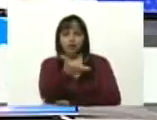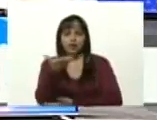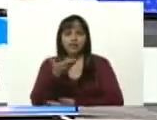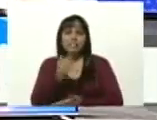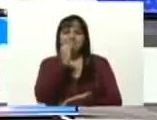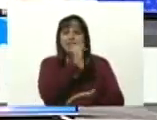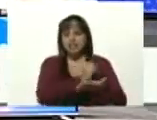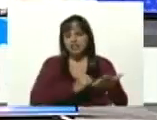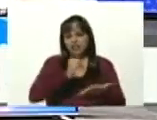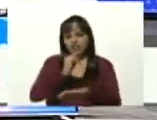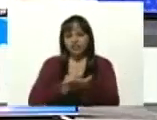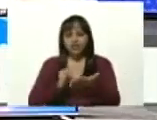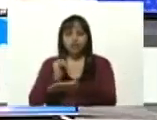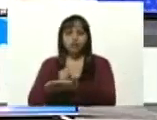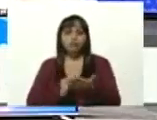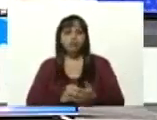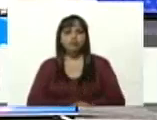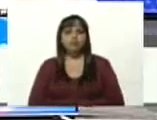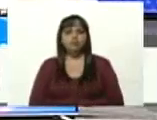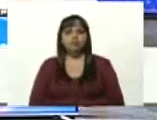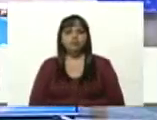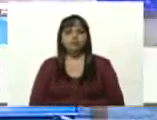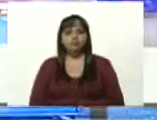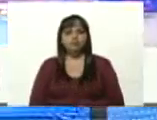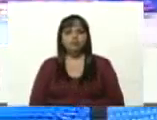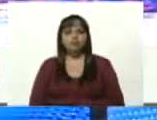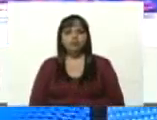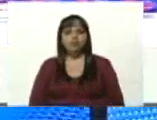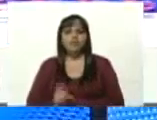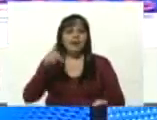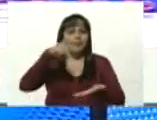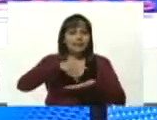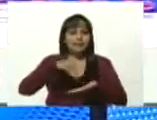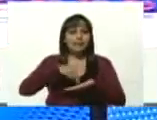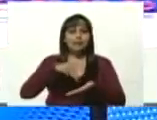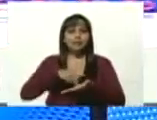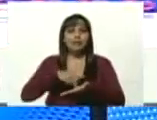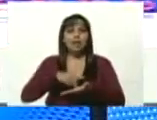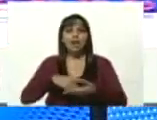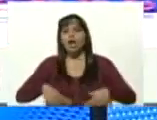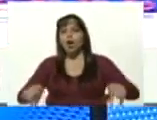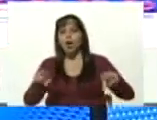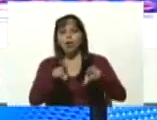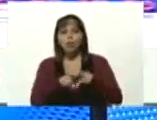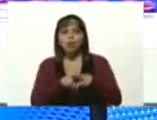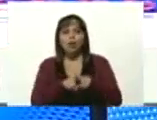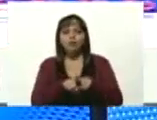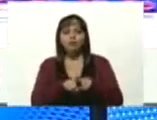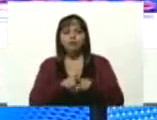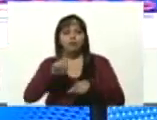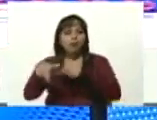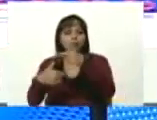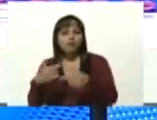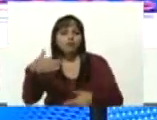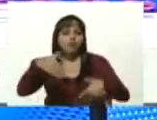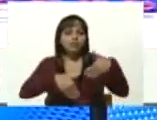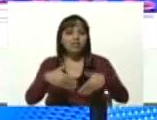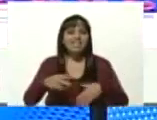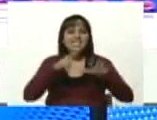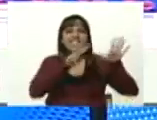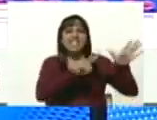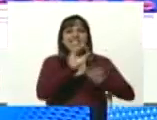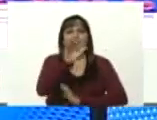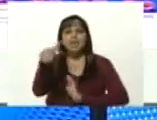inscribieron para participar como candidatos y candidatas 70 mil